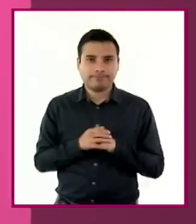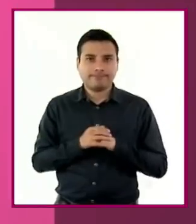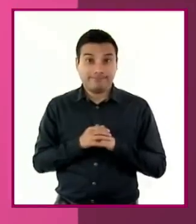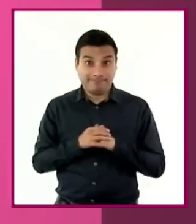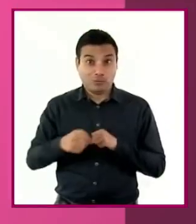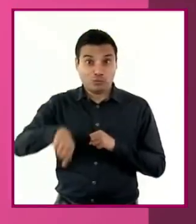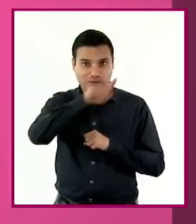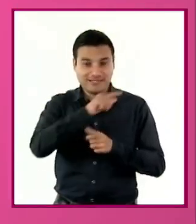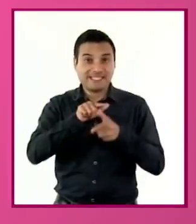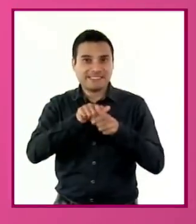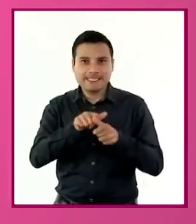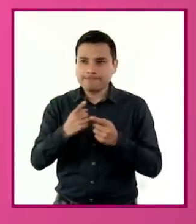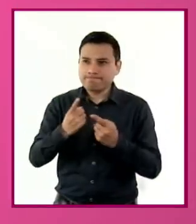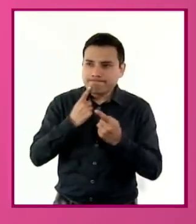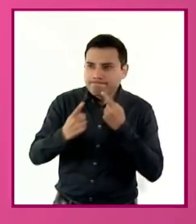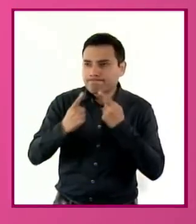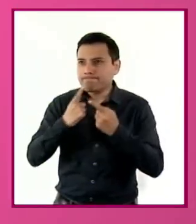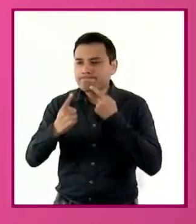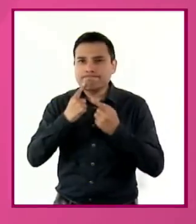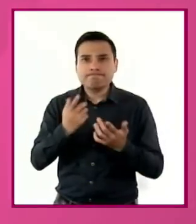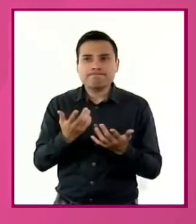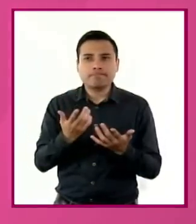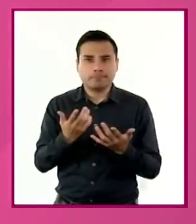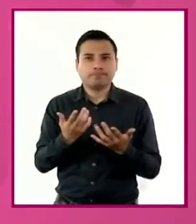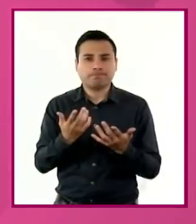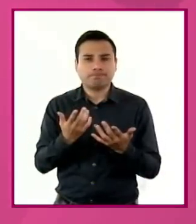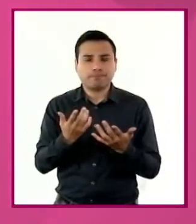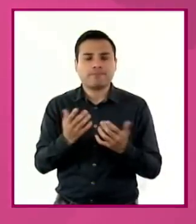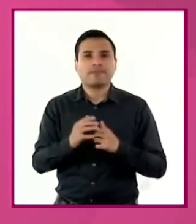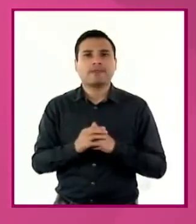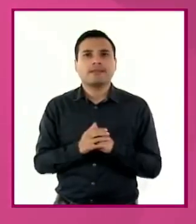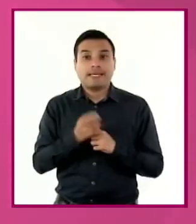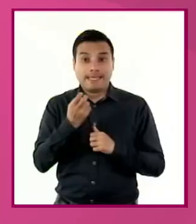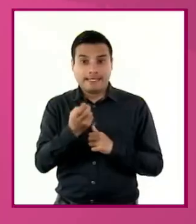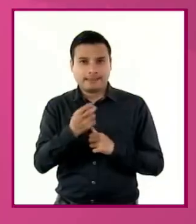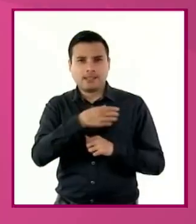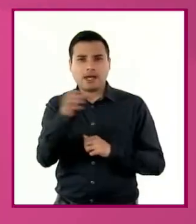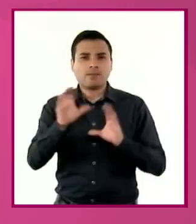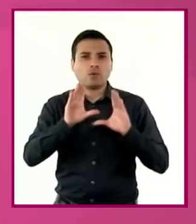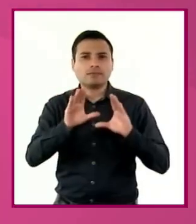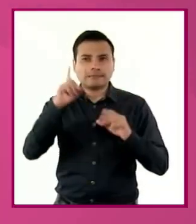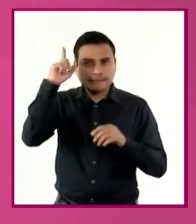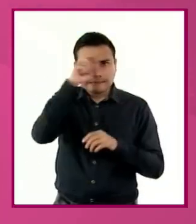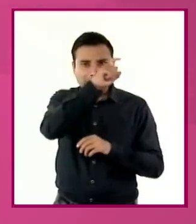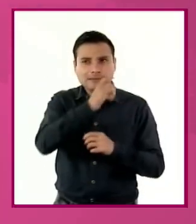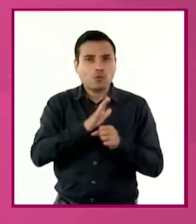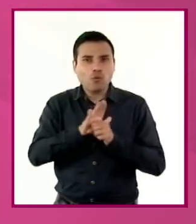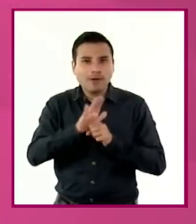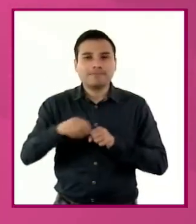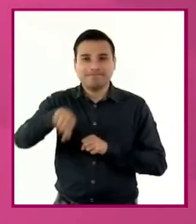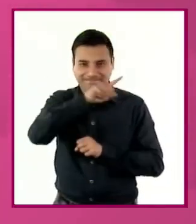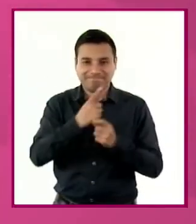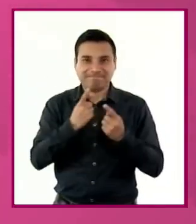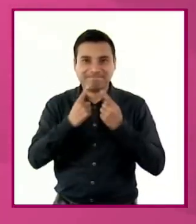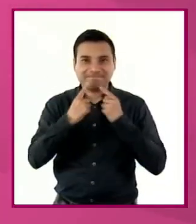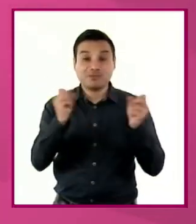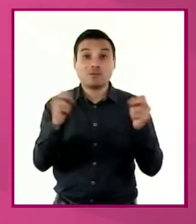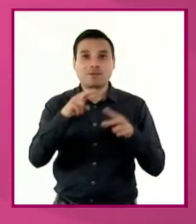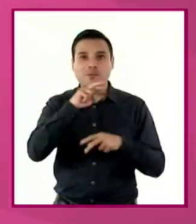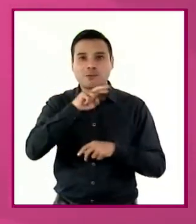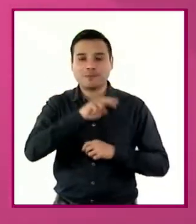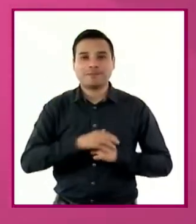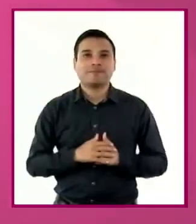dialogando acerca de los desafíos que representa la implementación de este campo en su práctica docente. Hasta pronto.